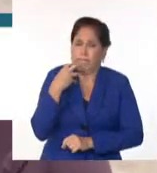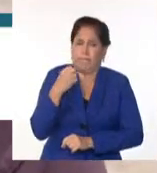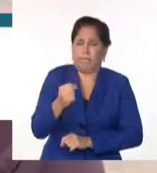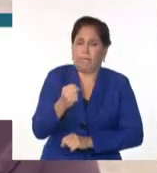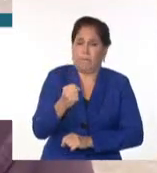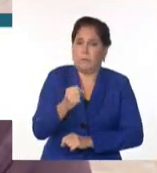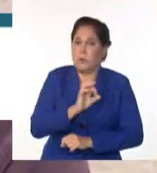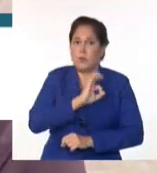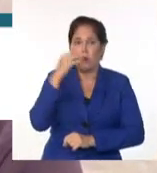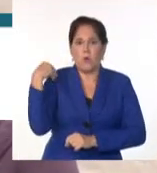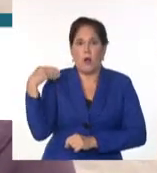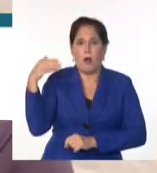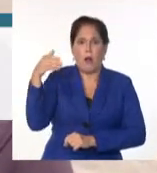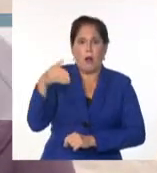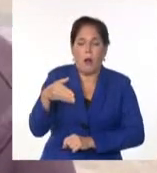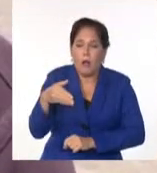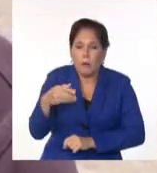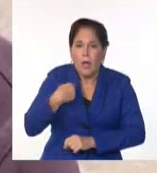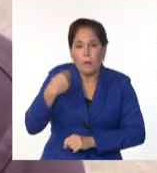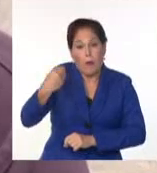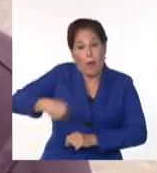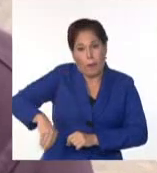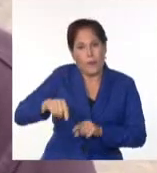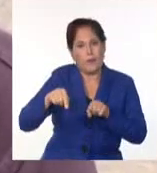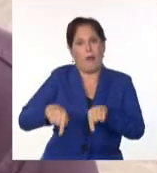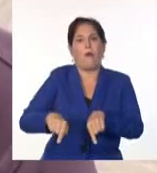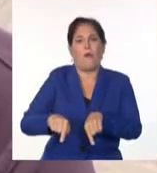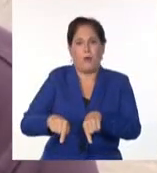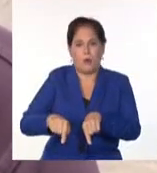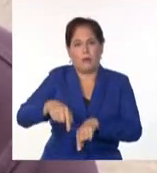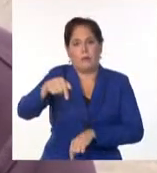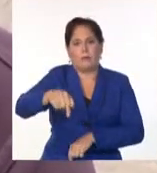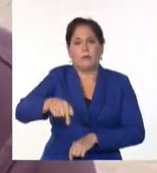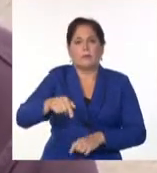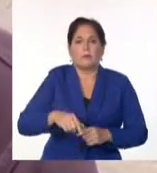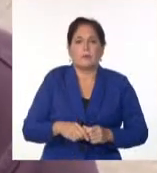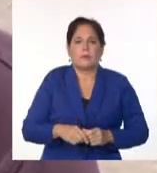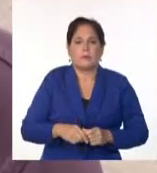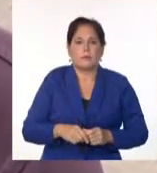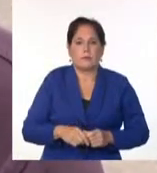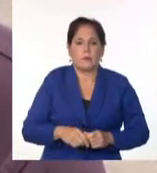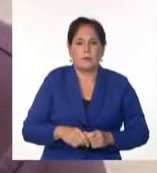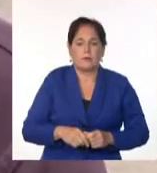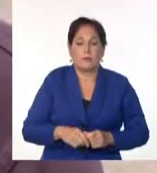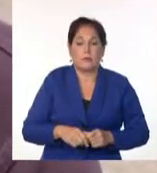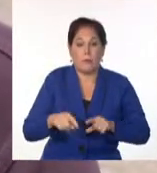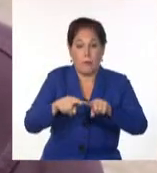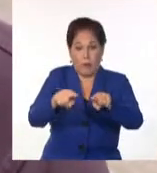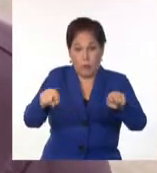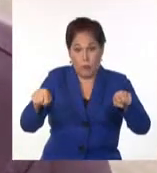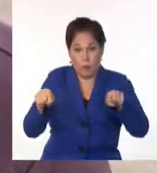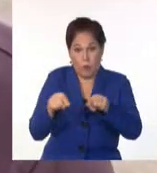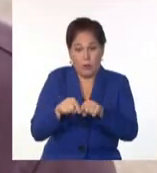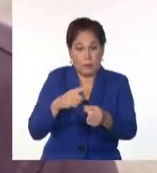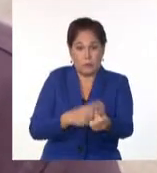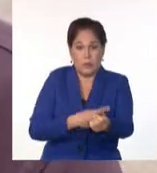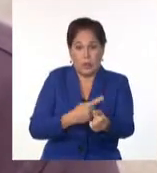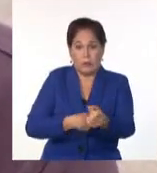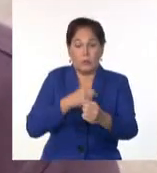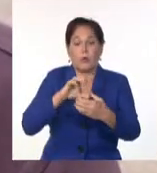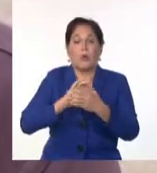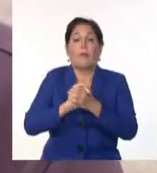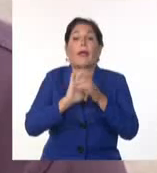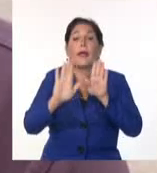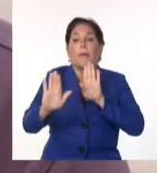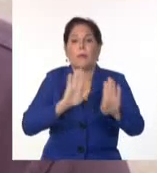país, pero no en la actualidad, sino probablemente sea una de las plazas con más tradición cultural